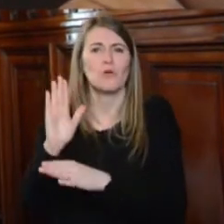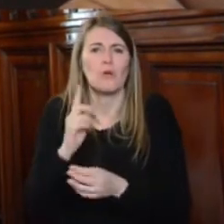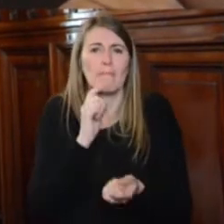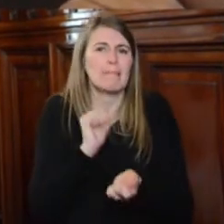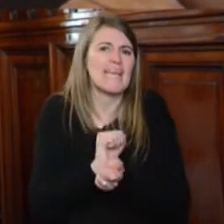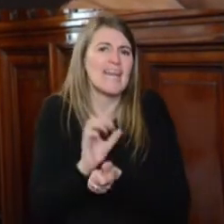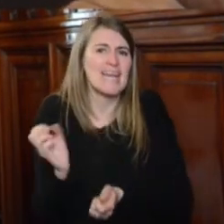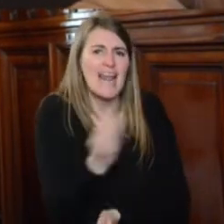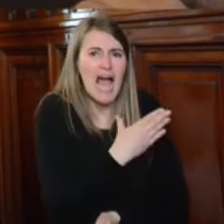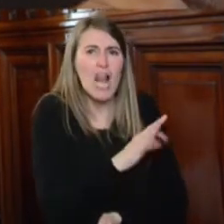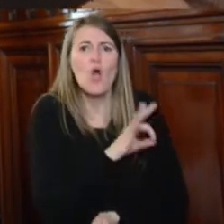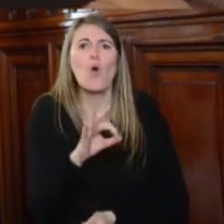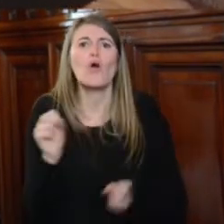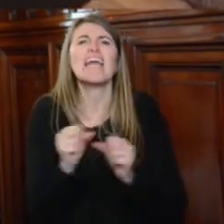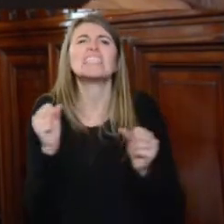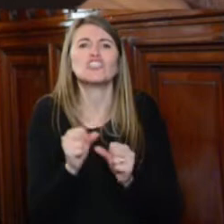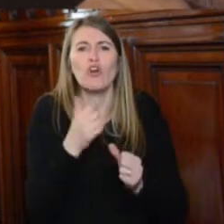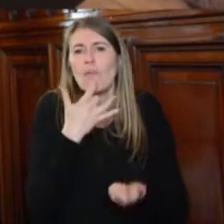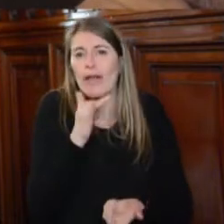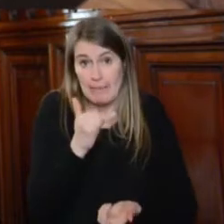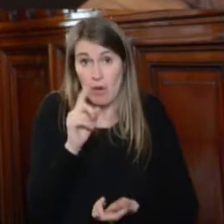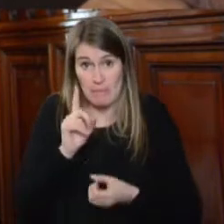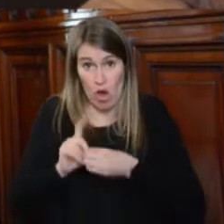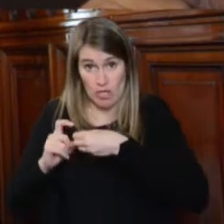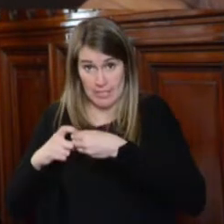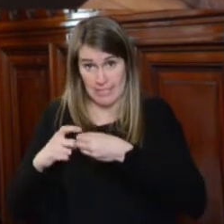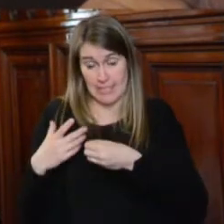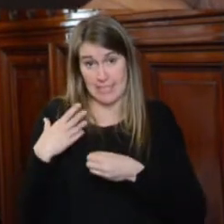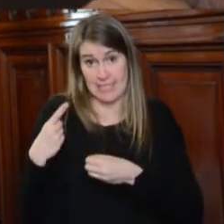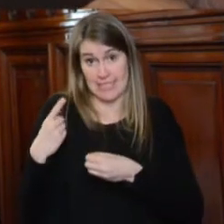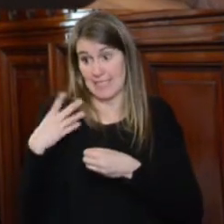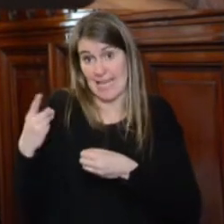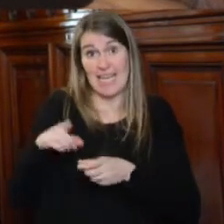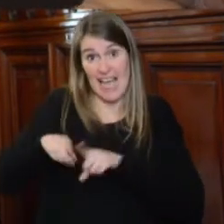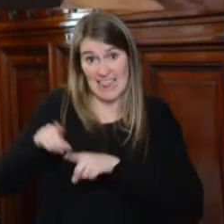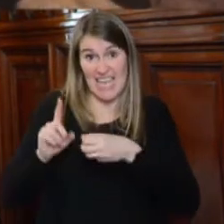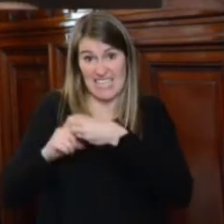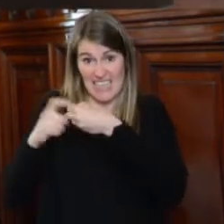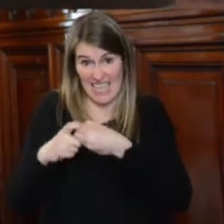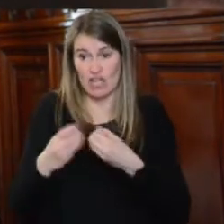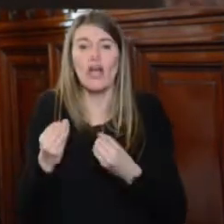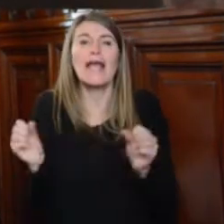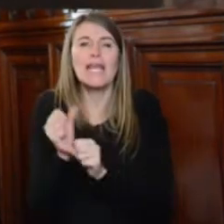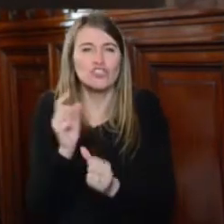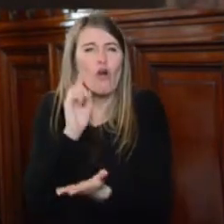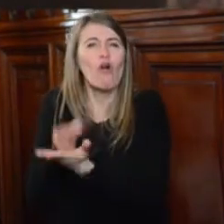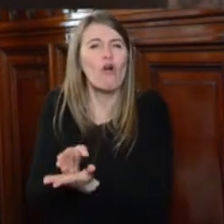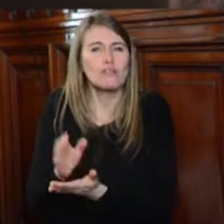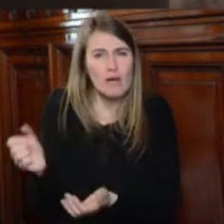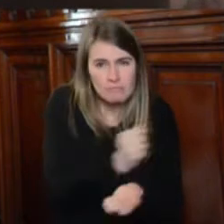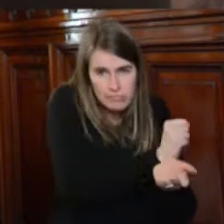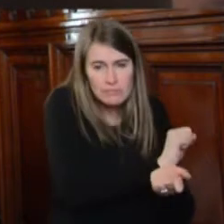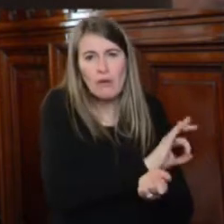de alguna naturaleza que se han aplicado precisamente a defensores. o pretendió